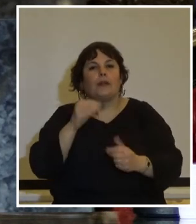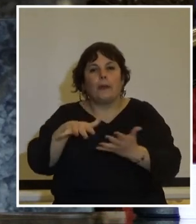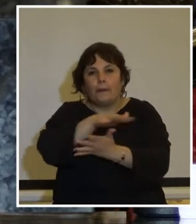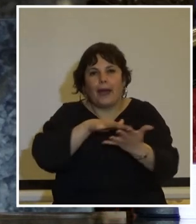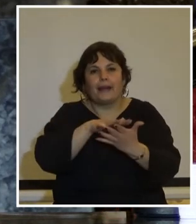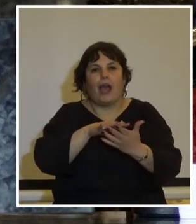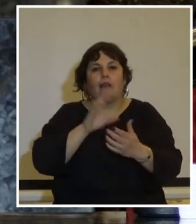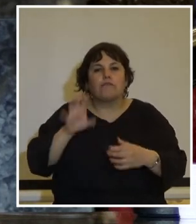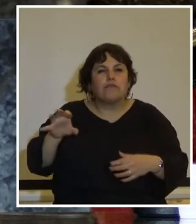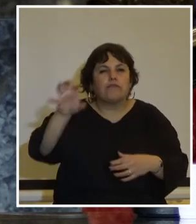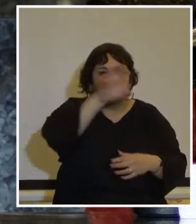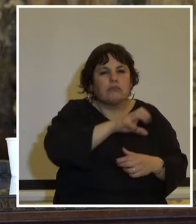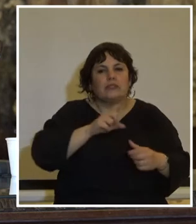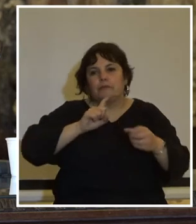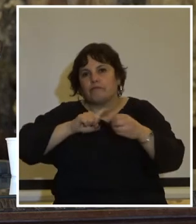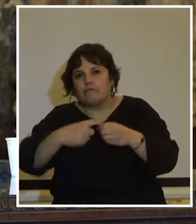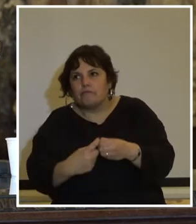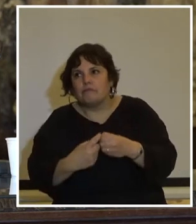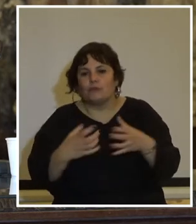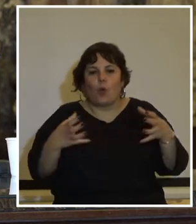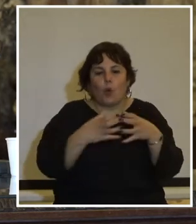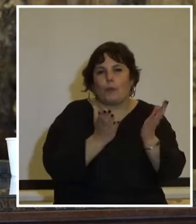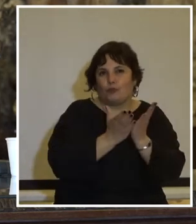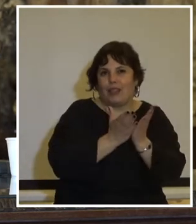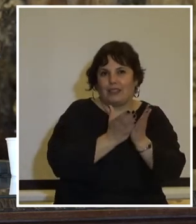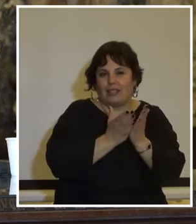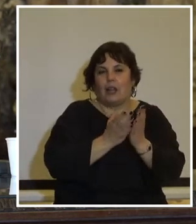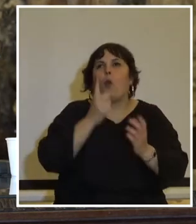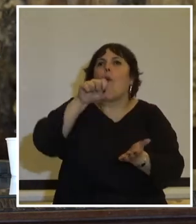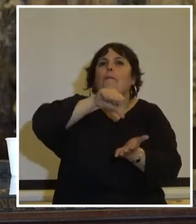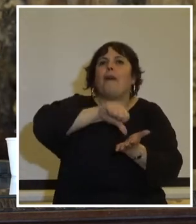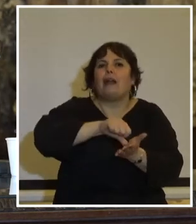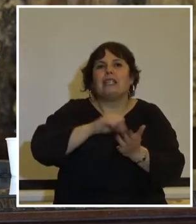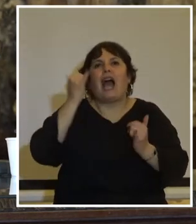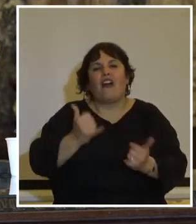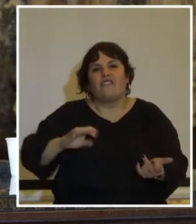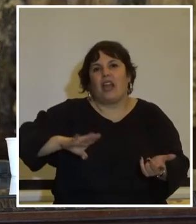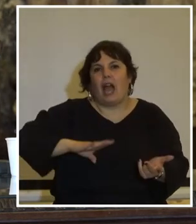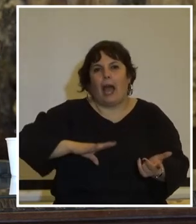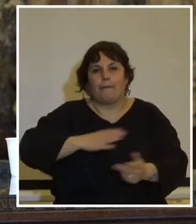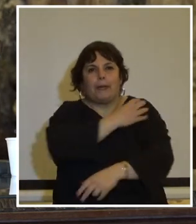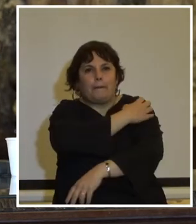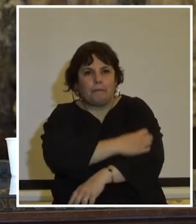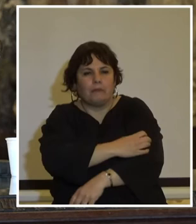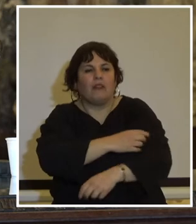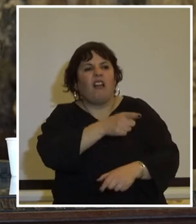territorial en los sindicatos en el movimiento estudiantil en un país donde había hambre miseria